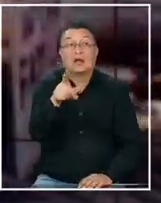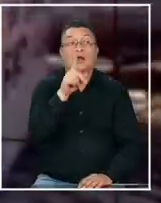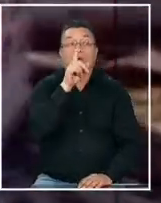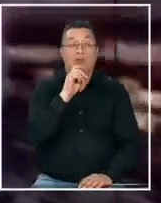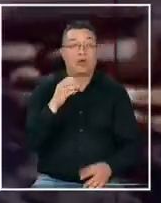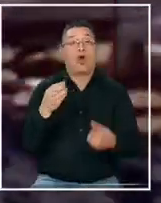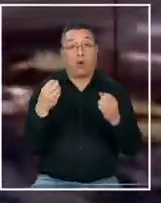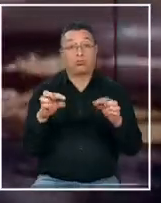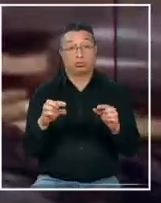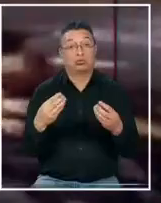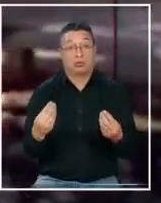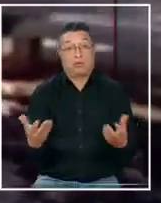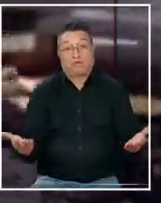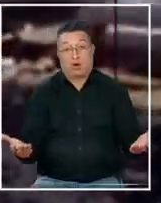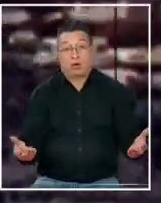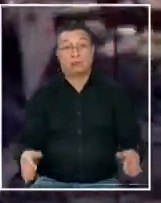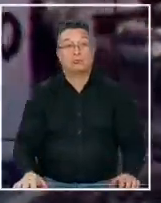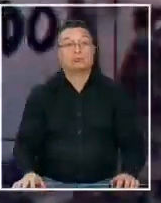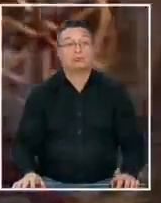oportunidad.